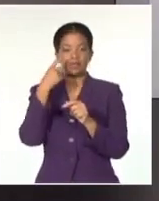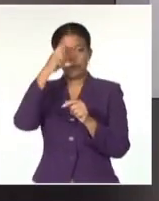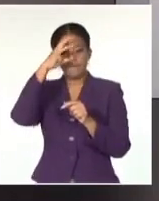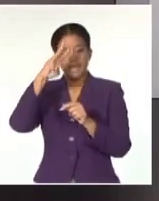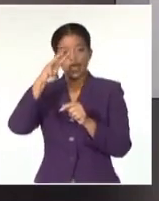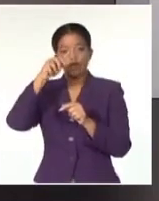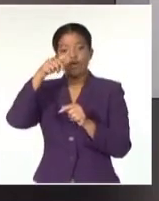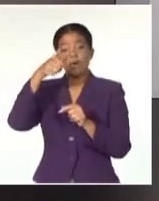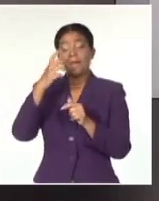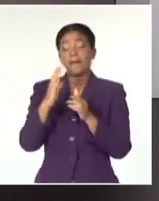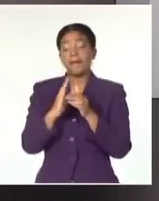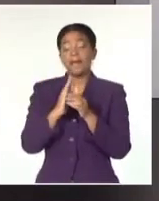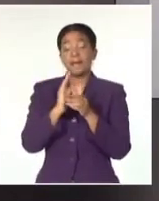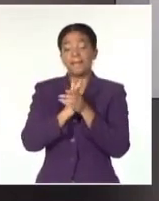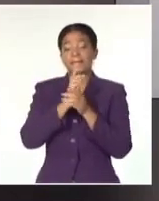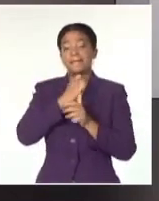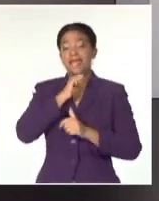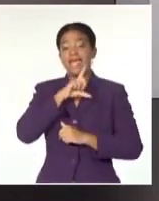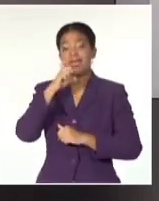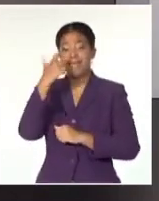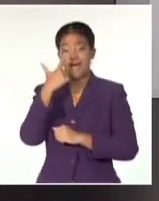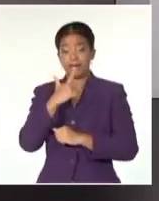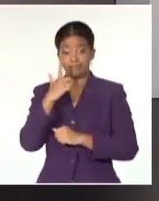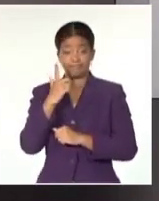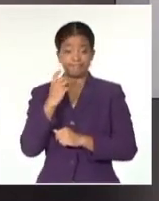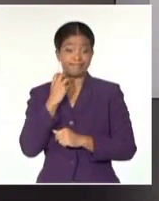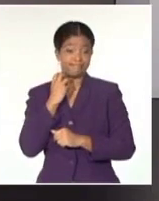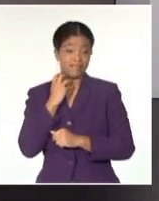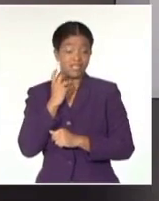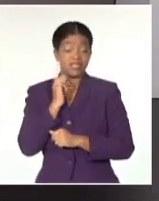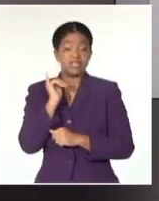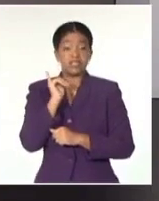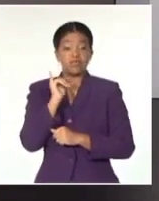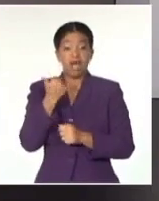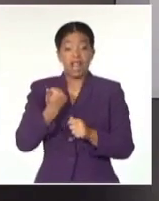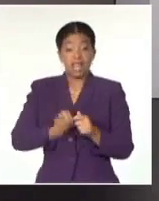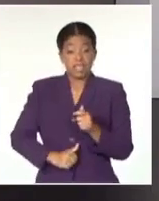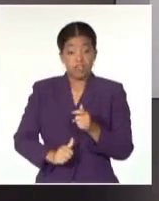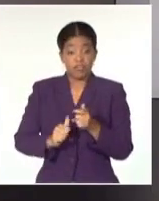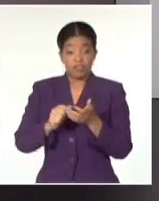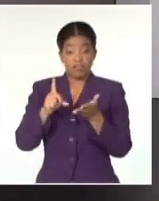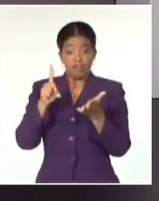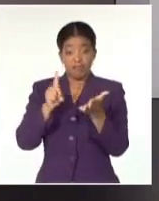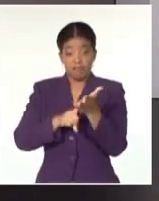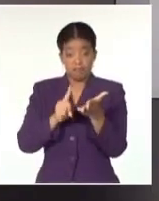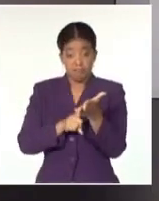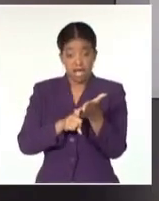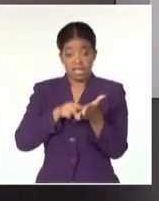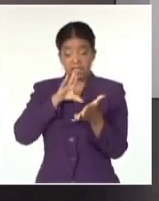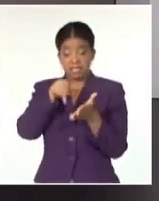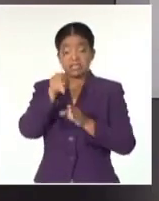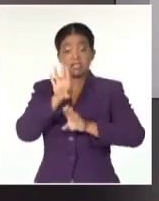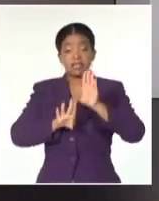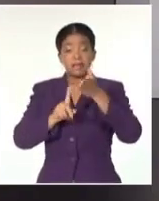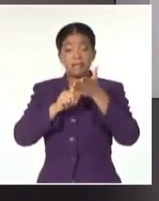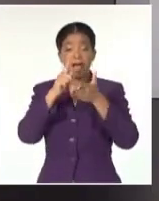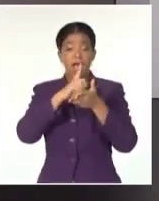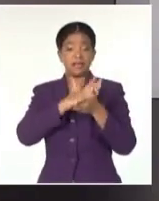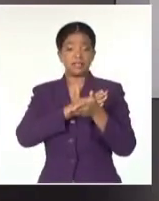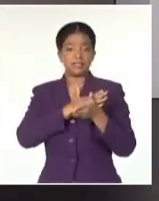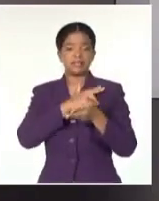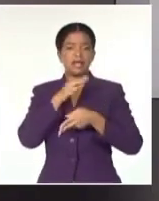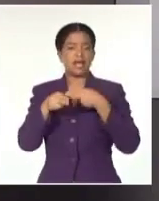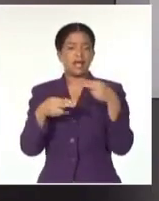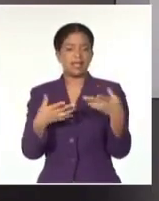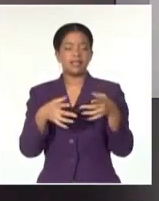años después, en tiempos batistianos, su hijo, o sea, el padre del terrorista pacifista, fue secretario en la oficina